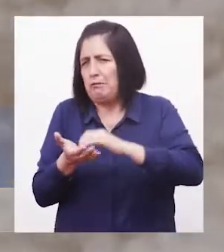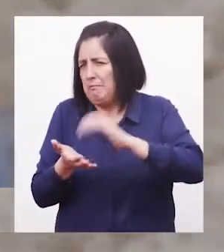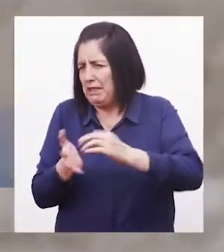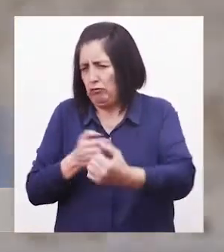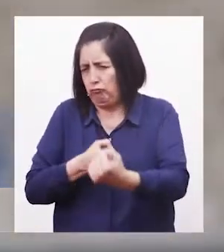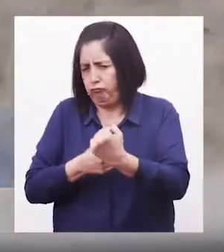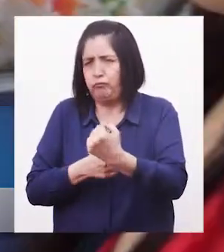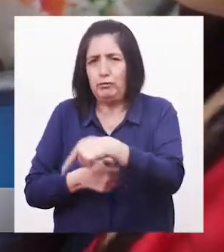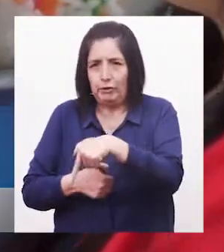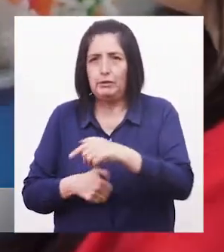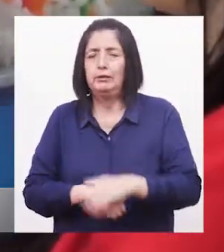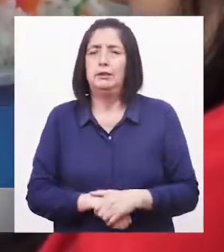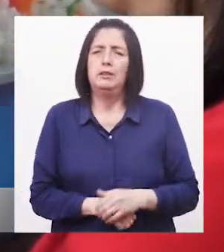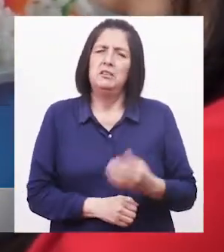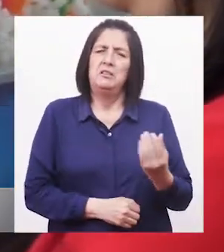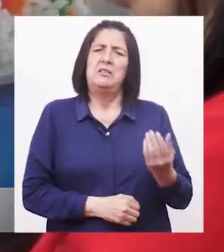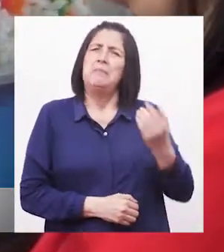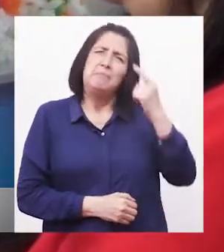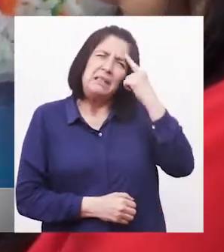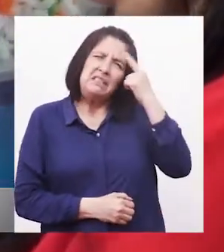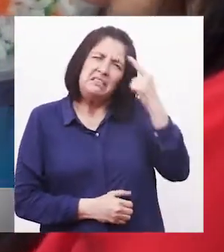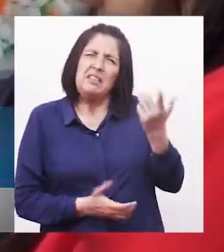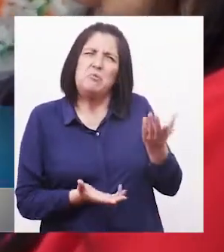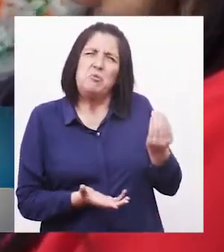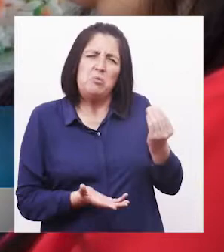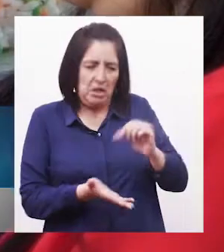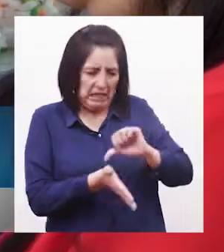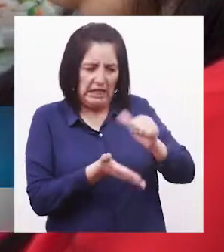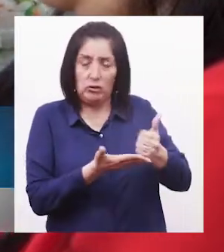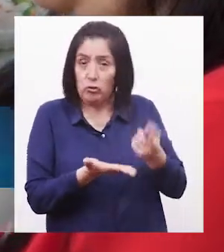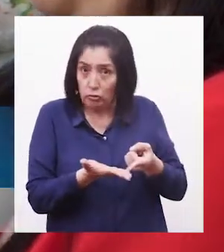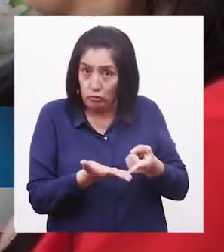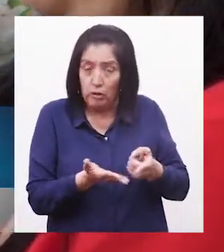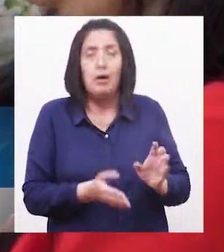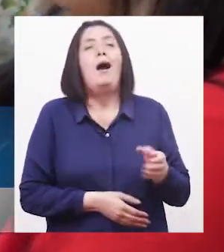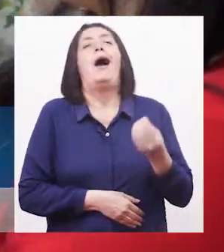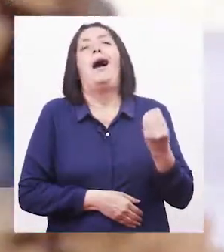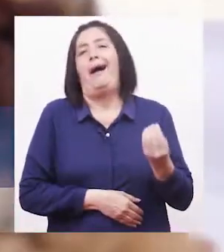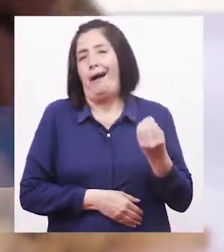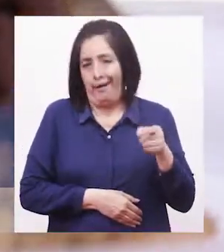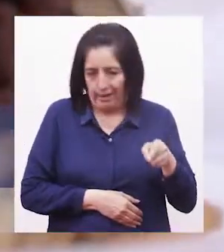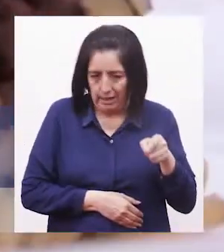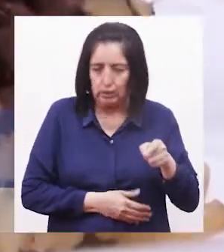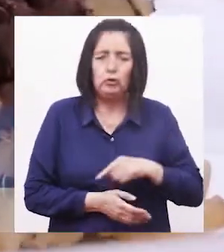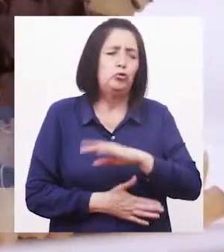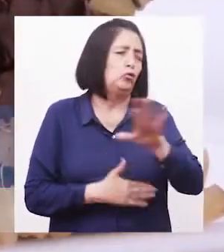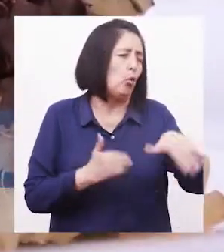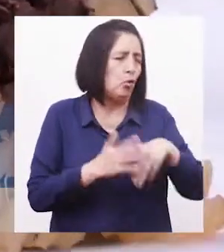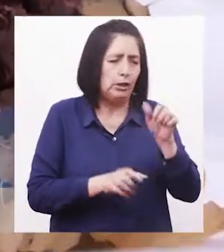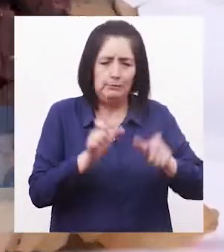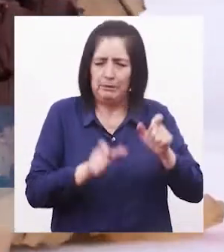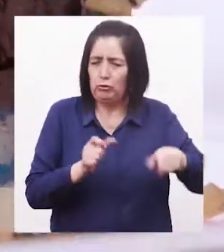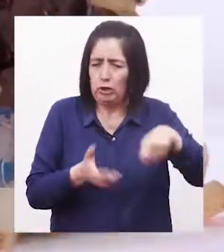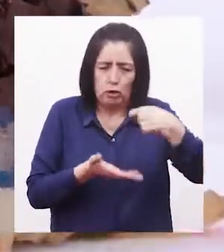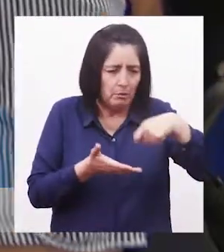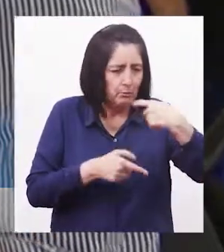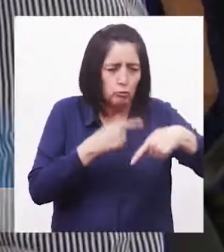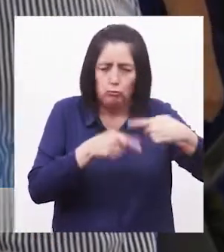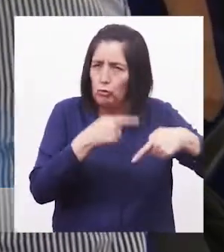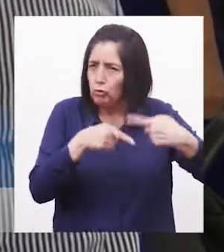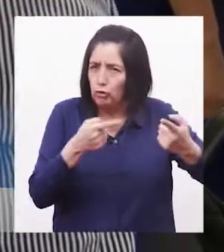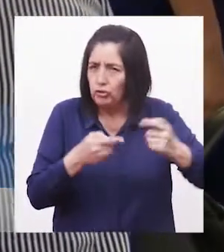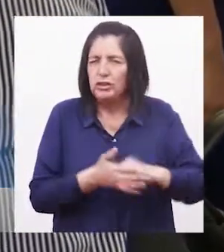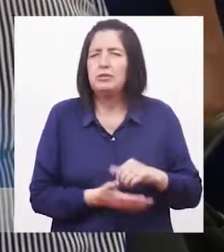¿Por qué pensamos en arroz? Porque el arroz es un alimento que todos consumimos todos los días.